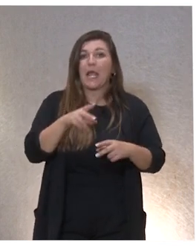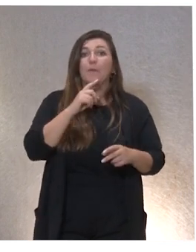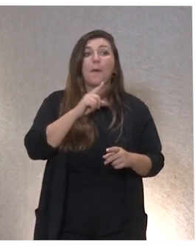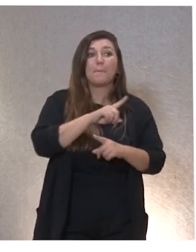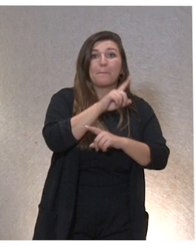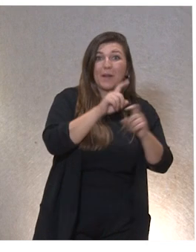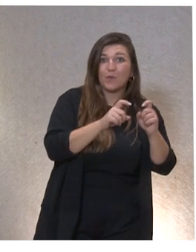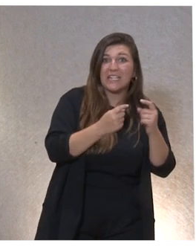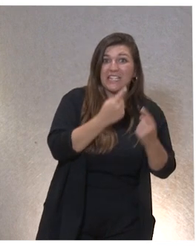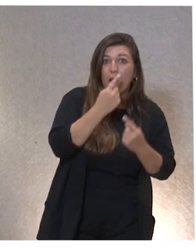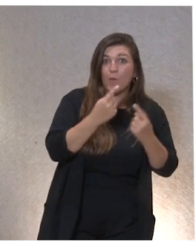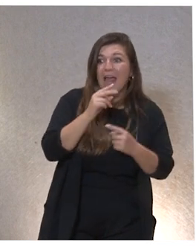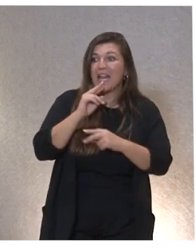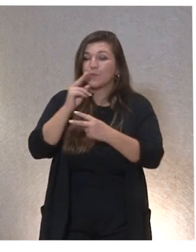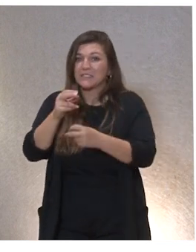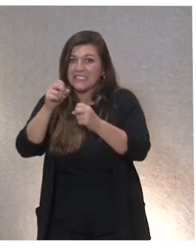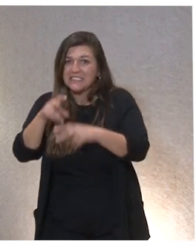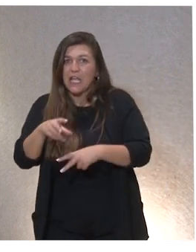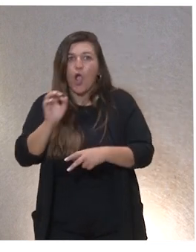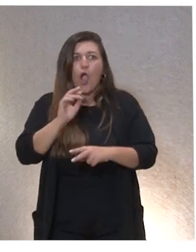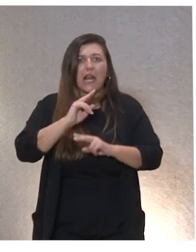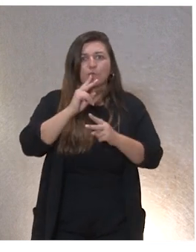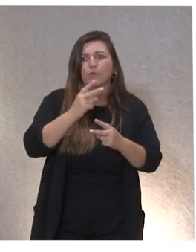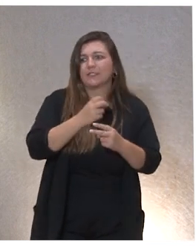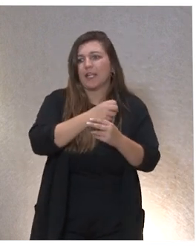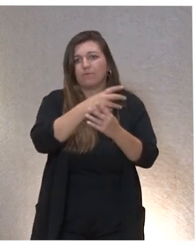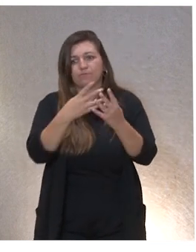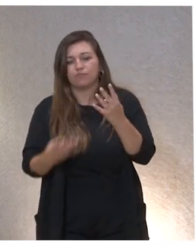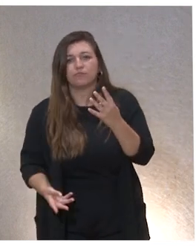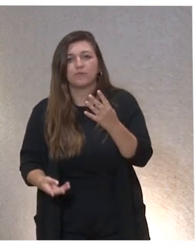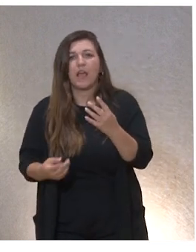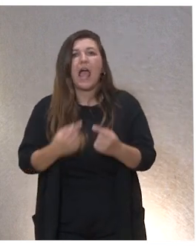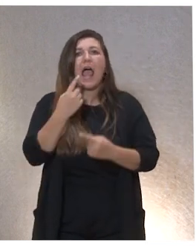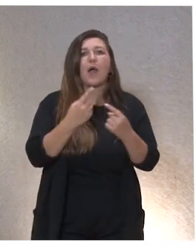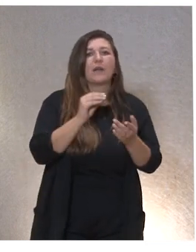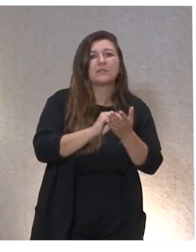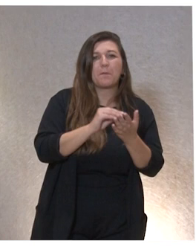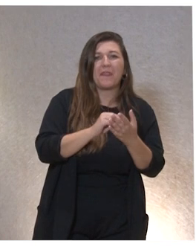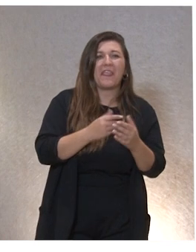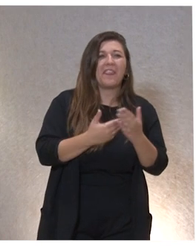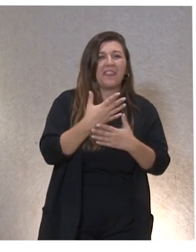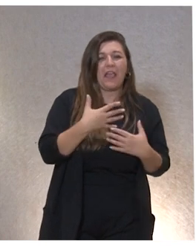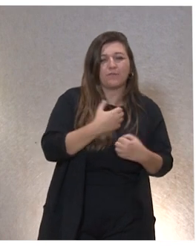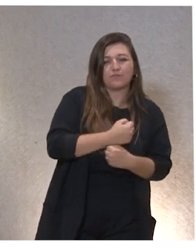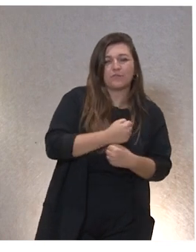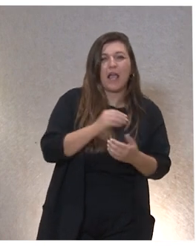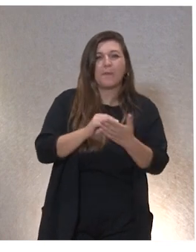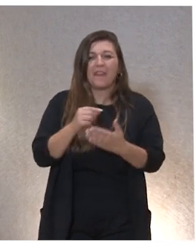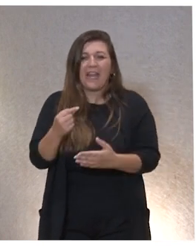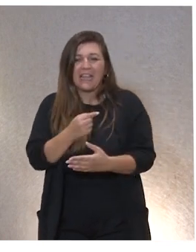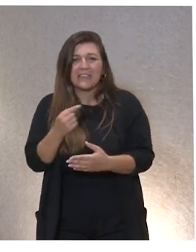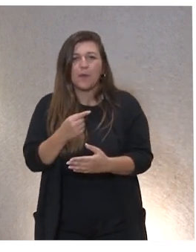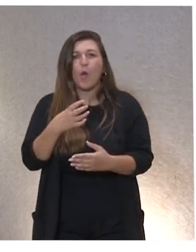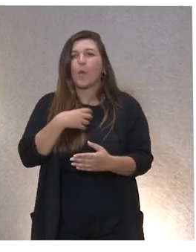de tener respuesta. E incluso tienen más de una. Llegan días de frustraciones, días más negativos, en los que siempre se encuentra algún impedimento para hacer